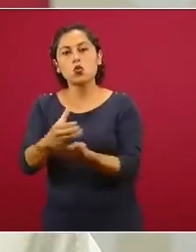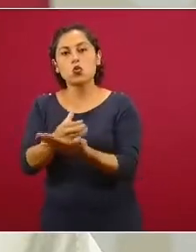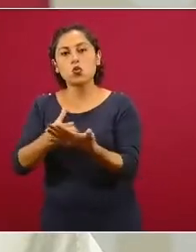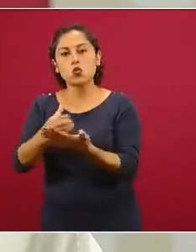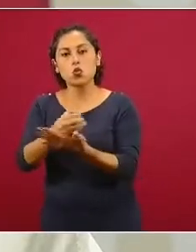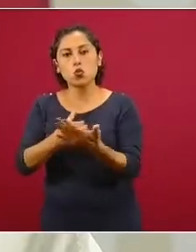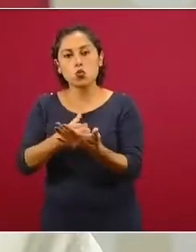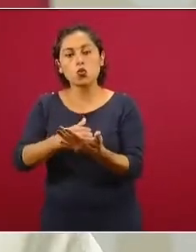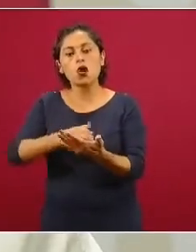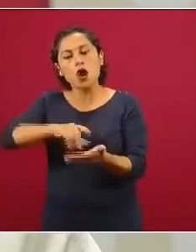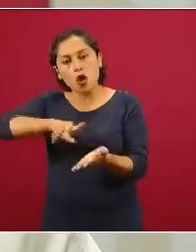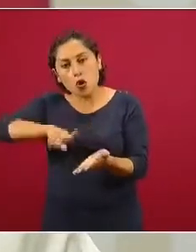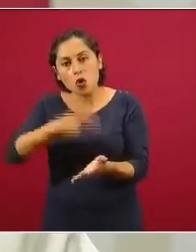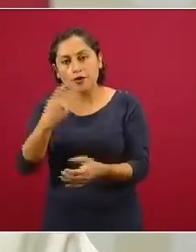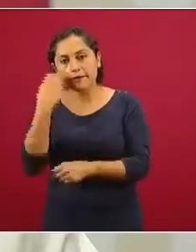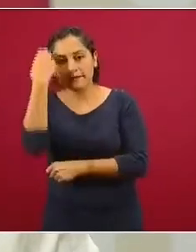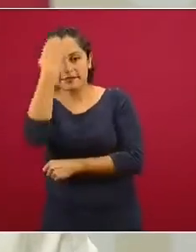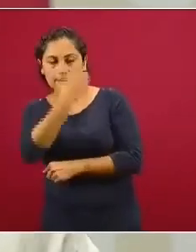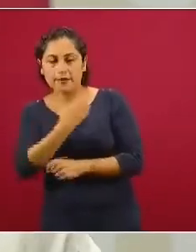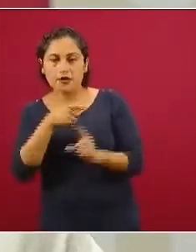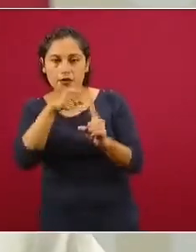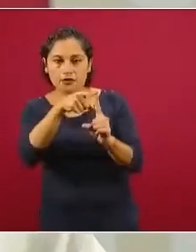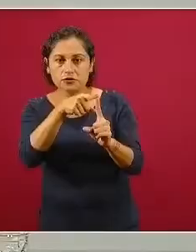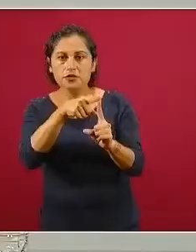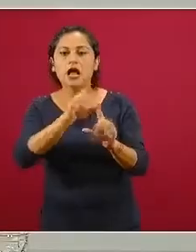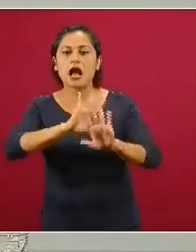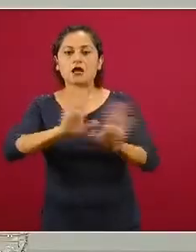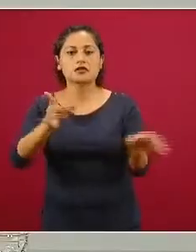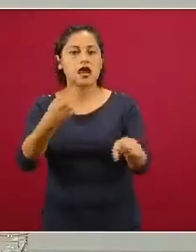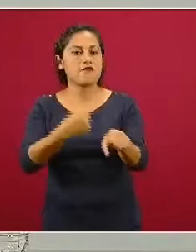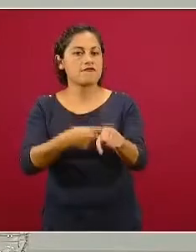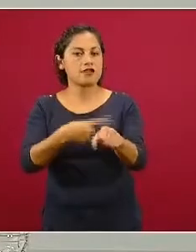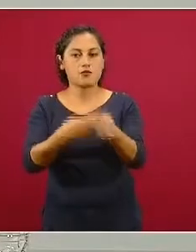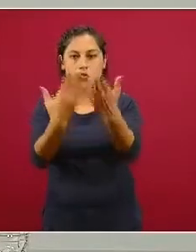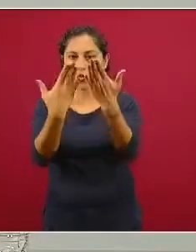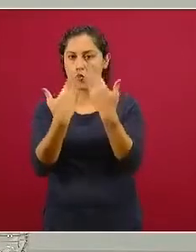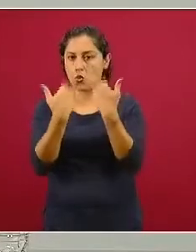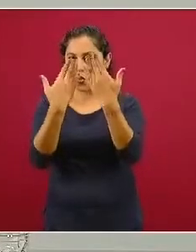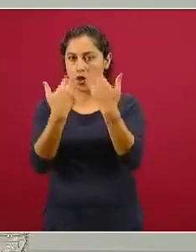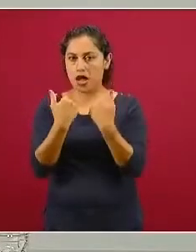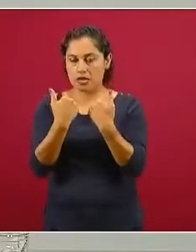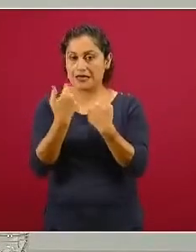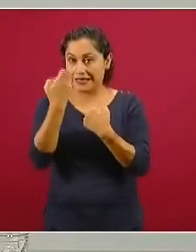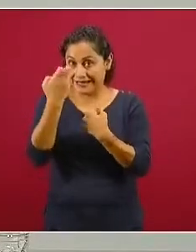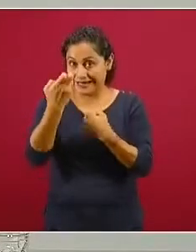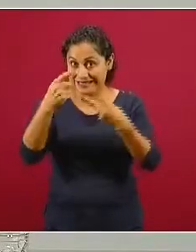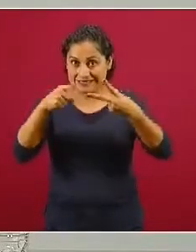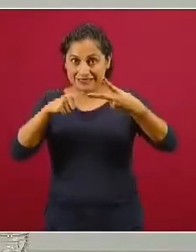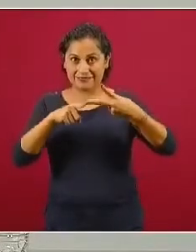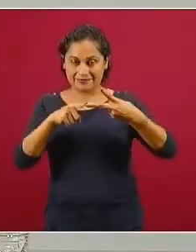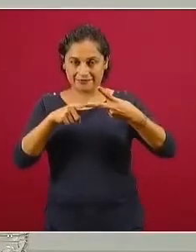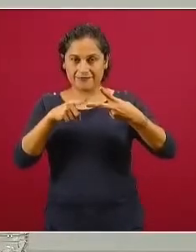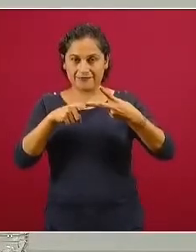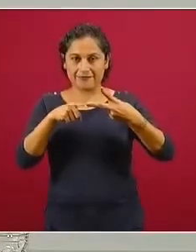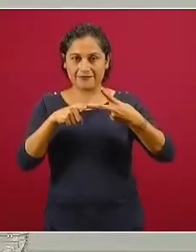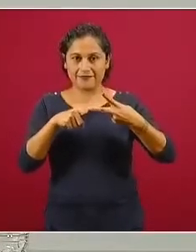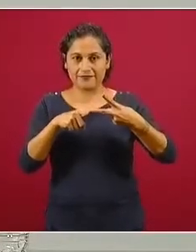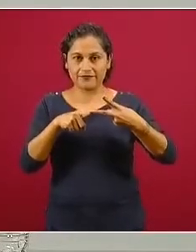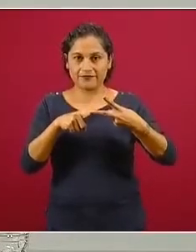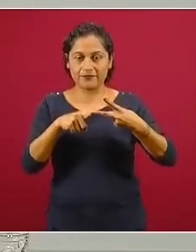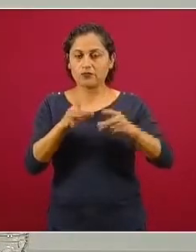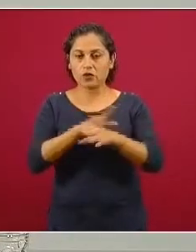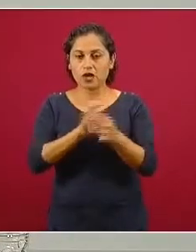negativa también por PCR. Demostrar que se recuperó, que ya no tenía circulante